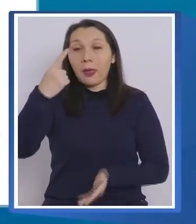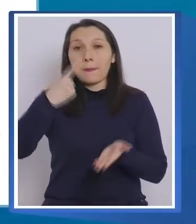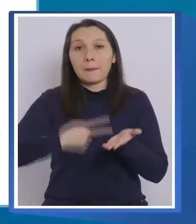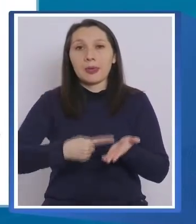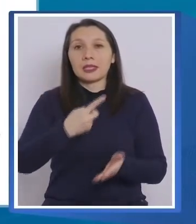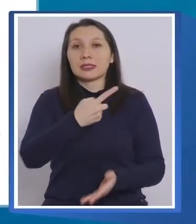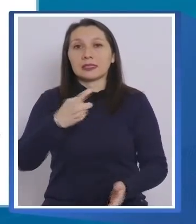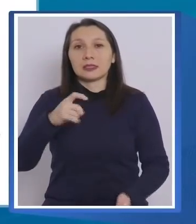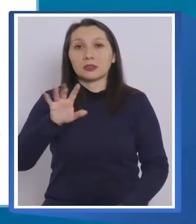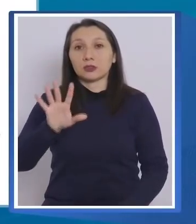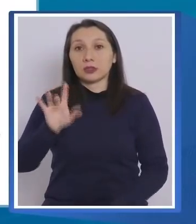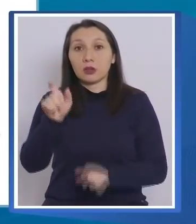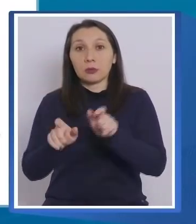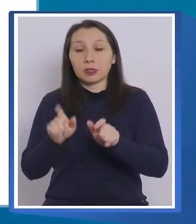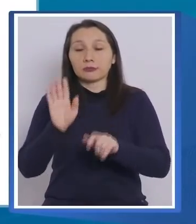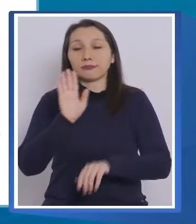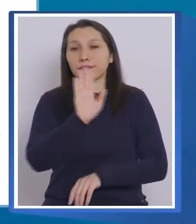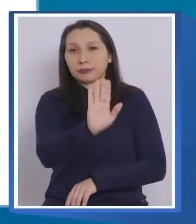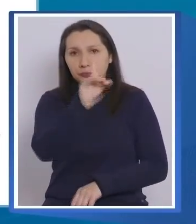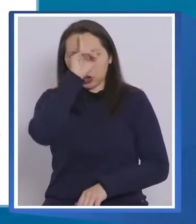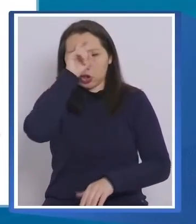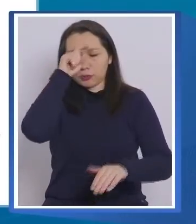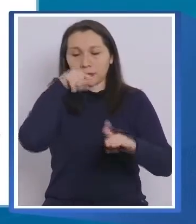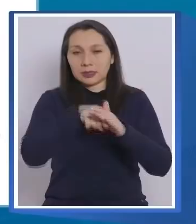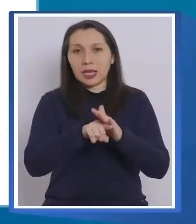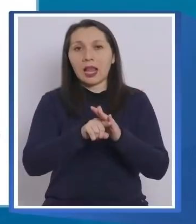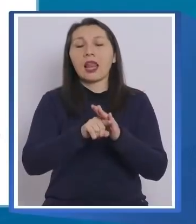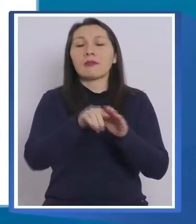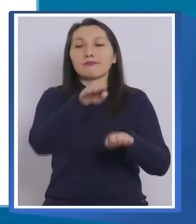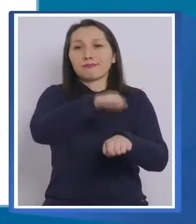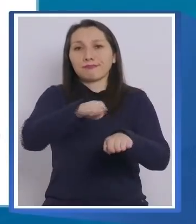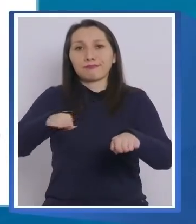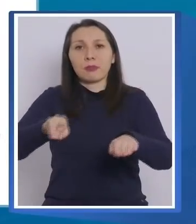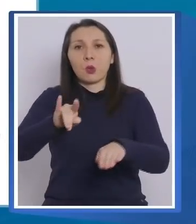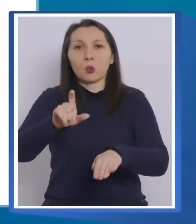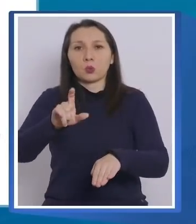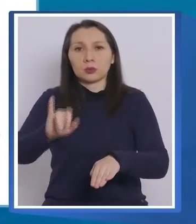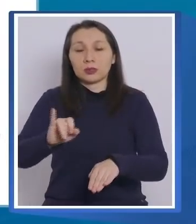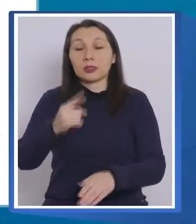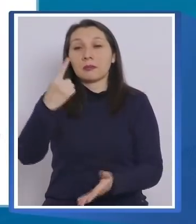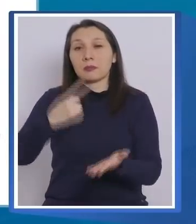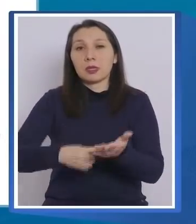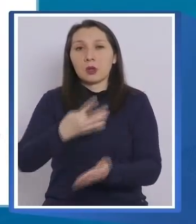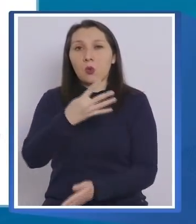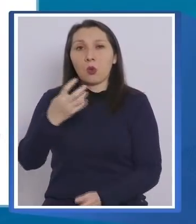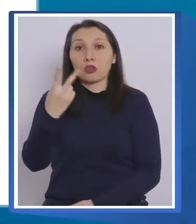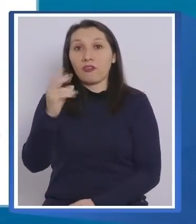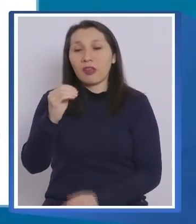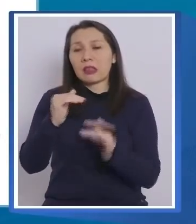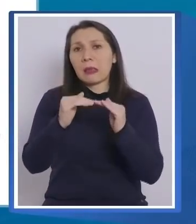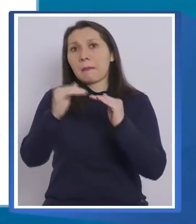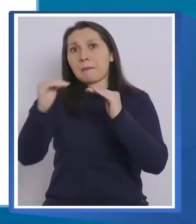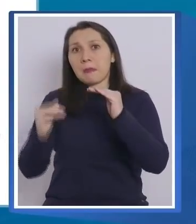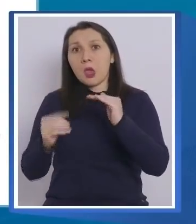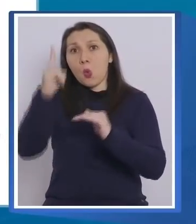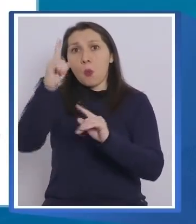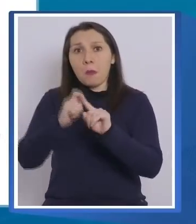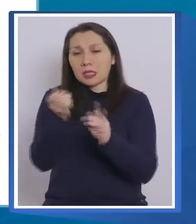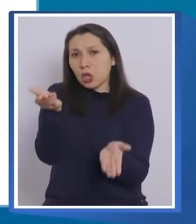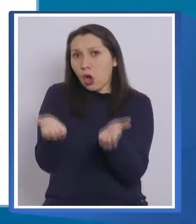1.105 personas se encuentran hospitalizadas en una gama crítica, 1.420 pacientes menos que hace un mes,